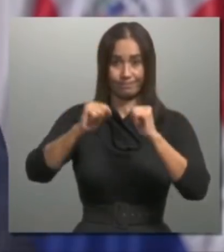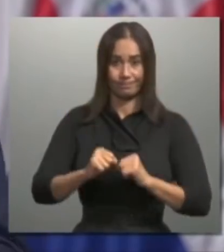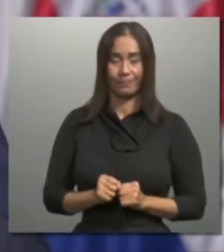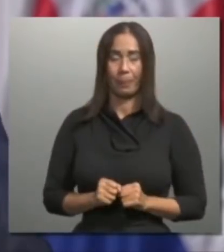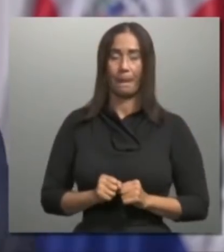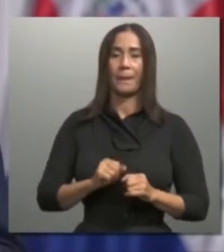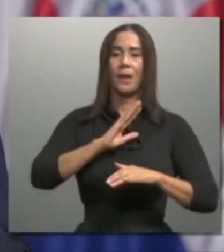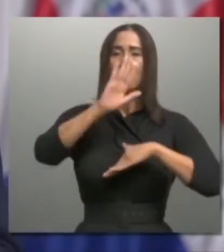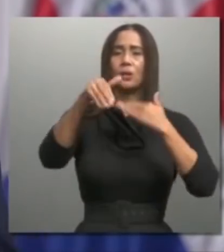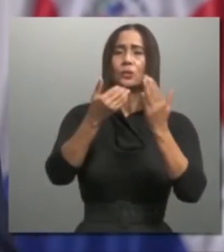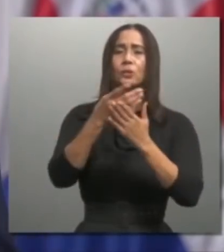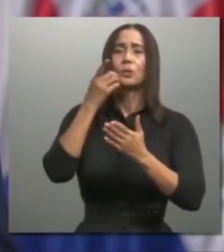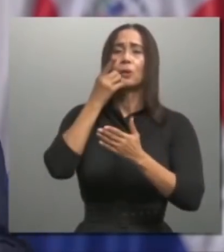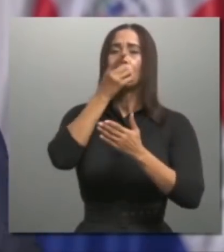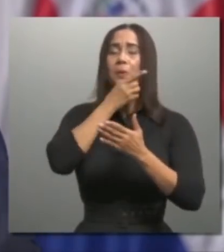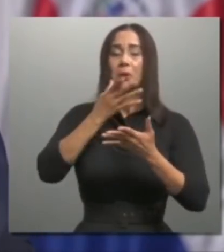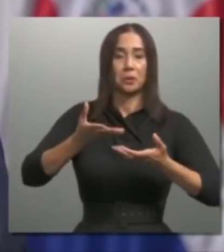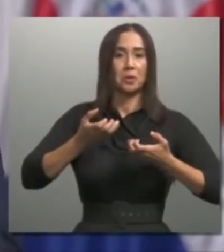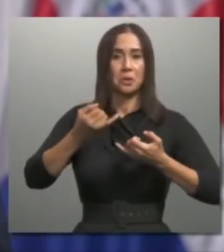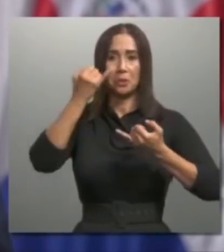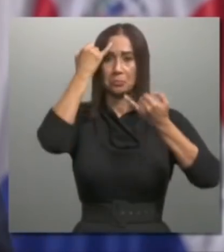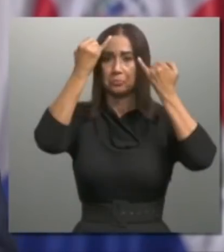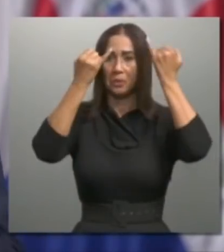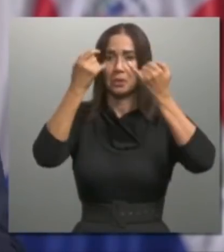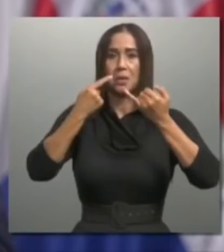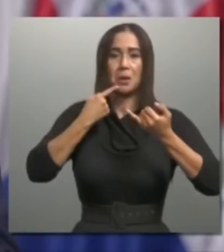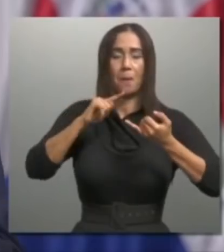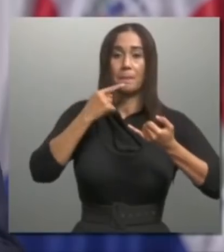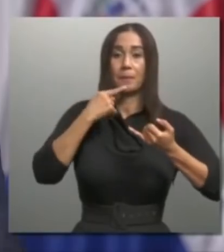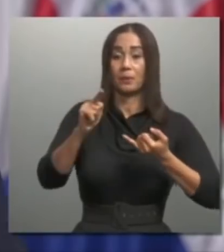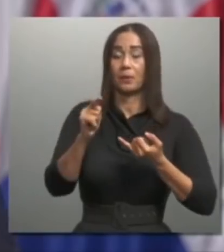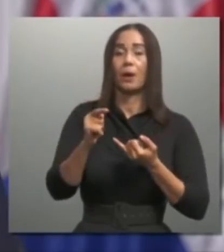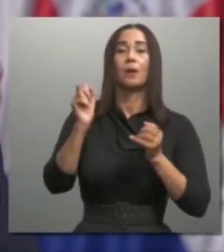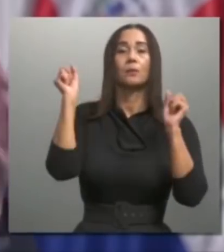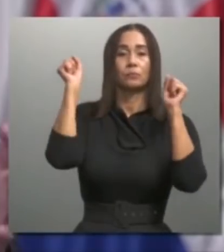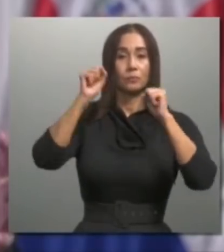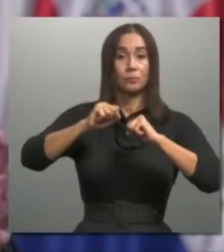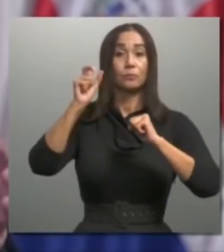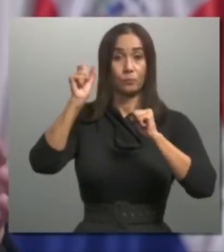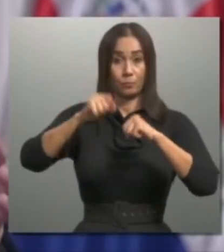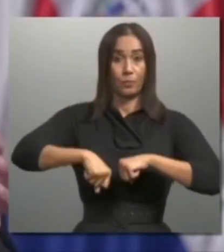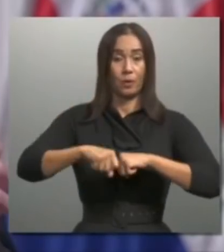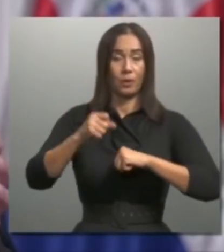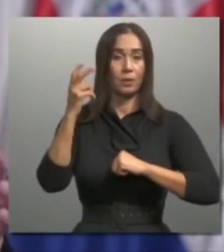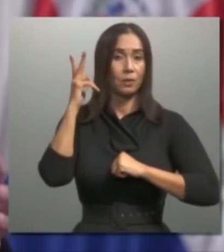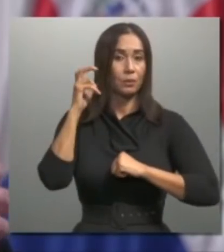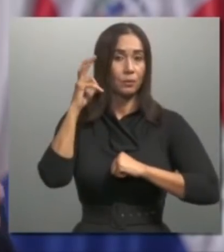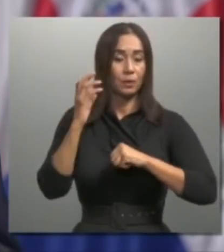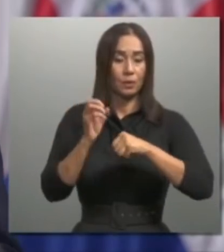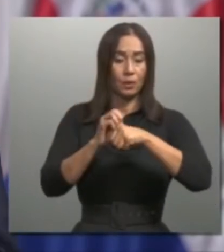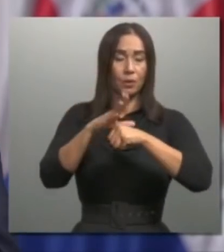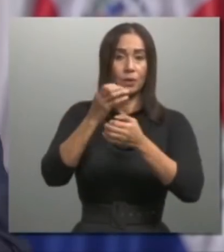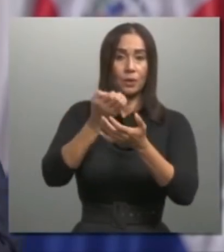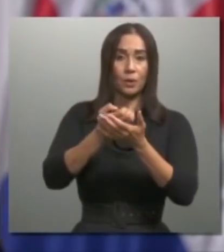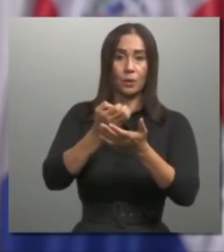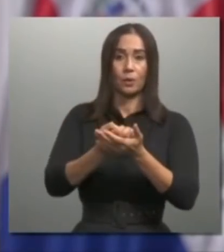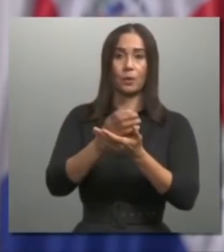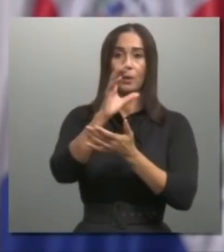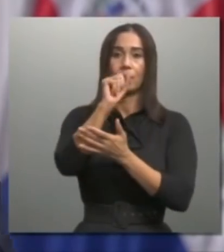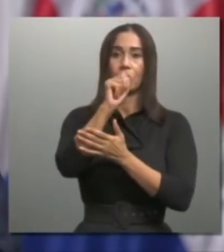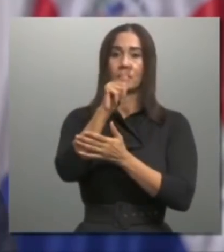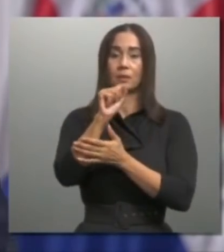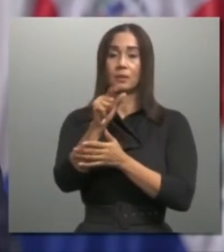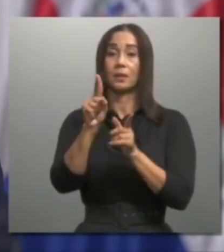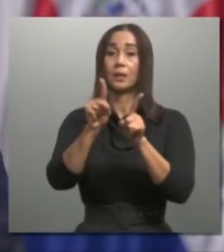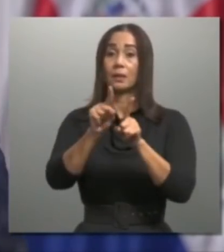Todos los ciudadanos que quieran opinar sobre el fideicomiso deben ser escuchados en el Consejo Económico y Social, SES y después